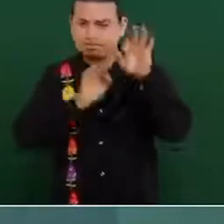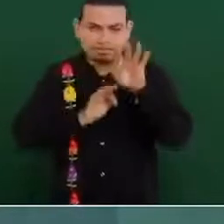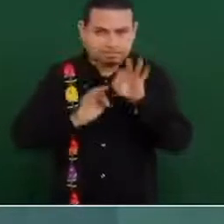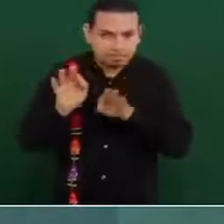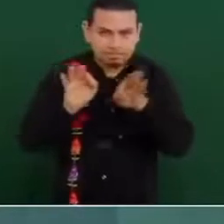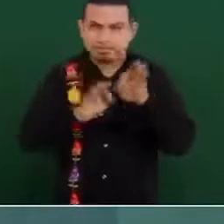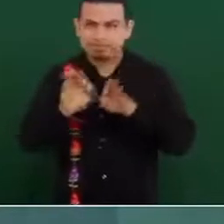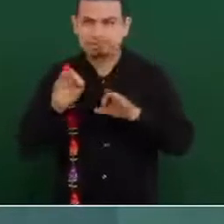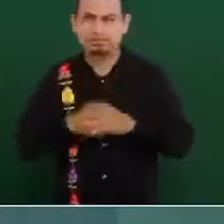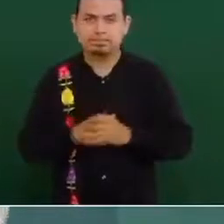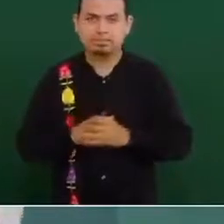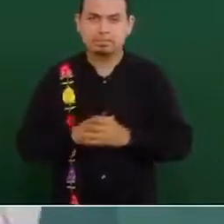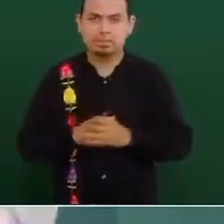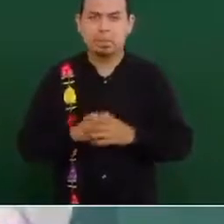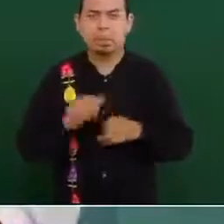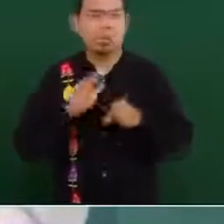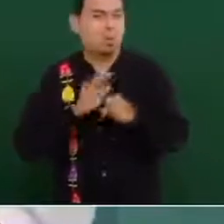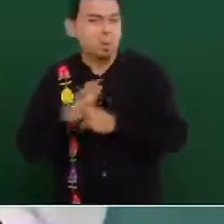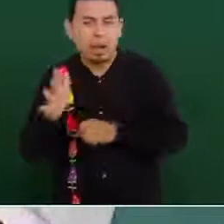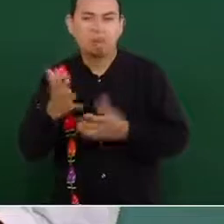van a llevar a cabo